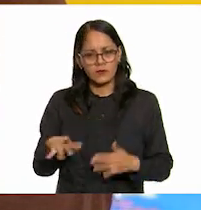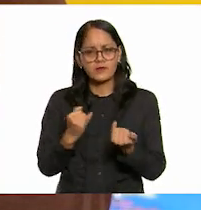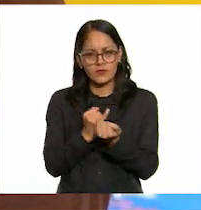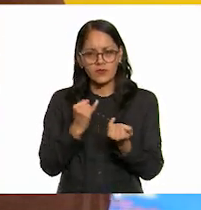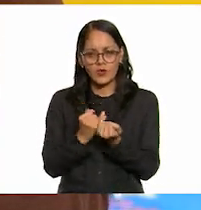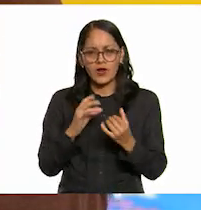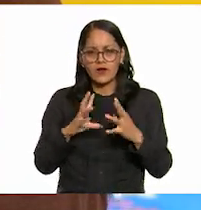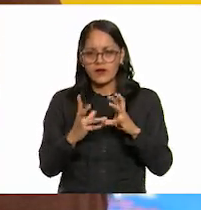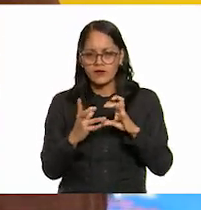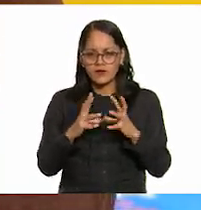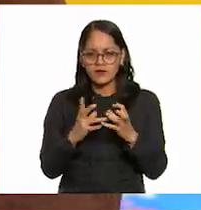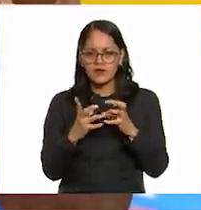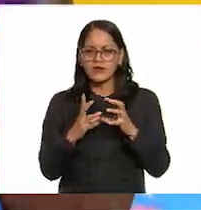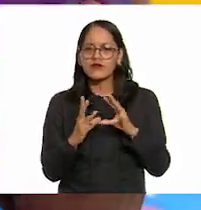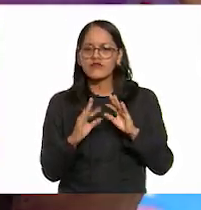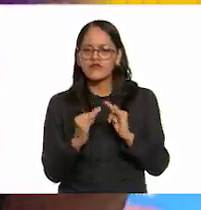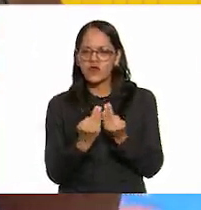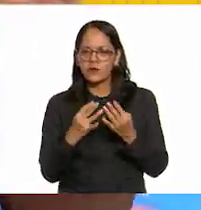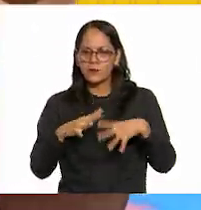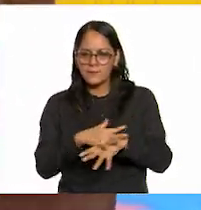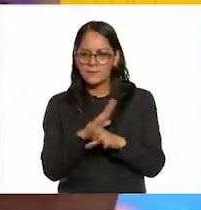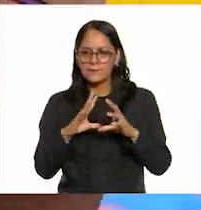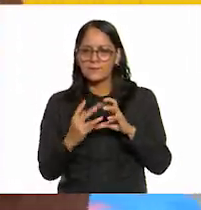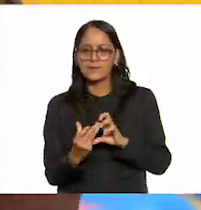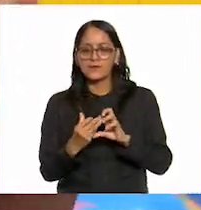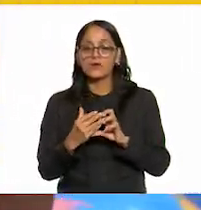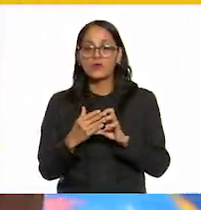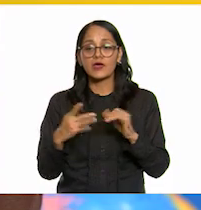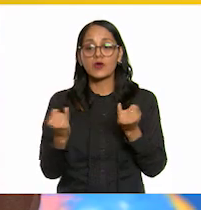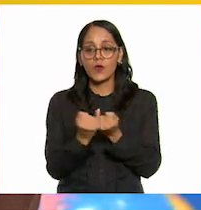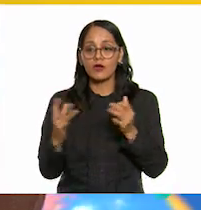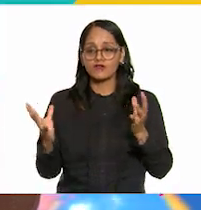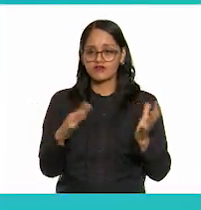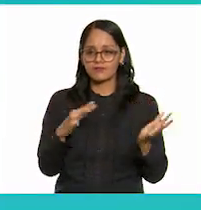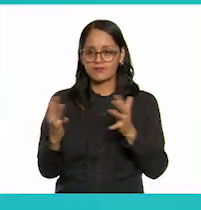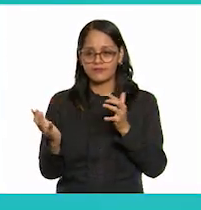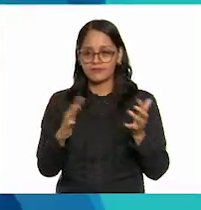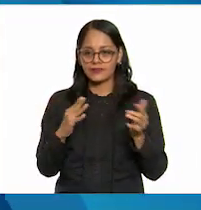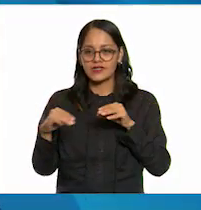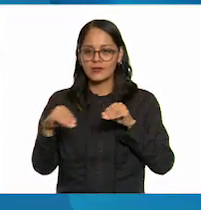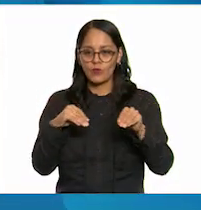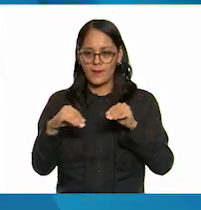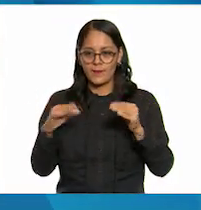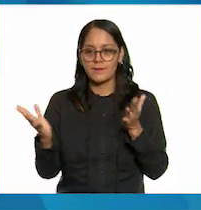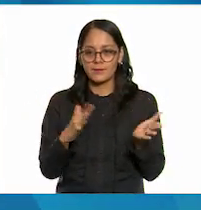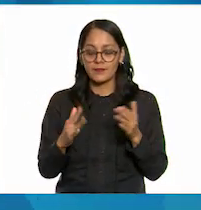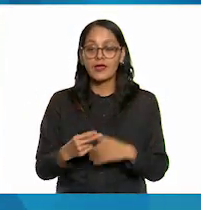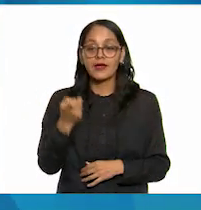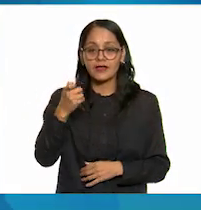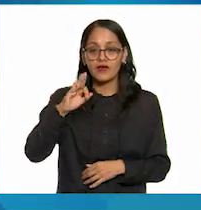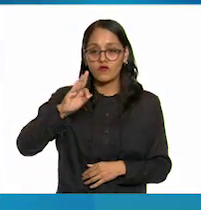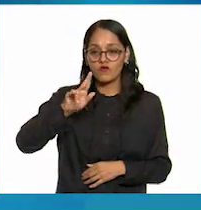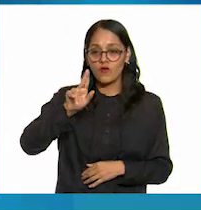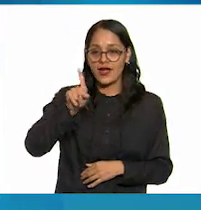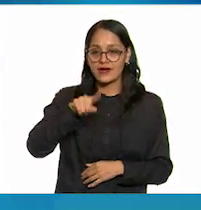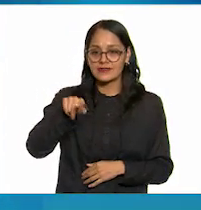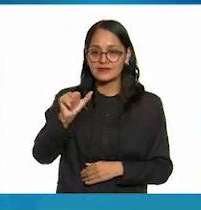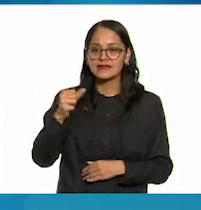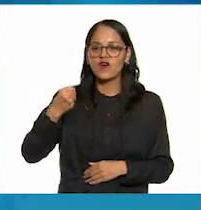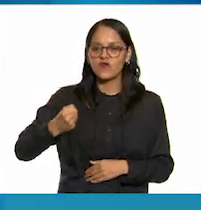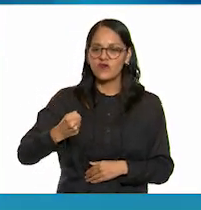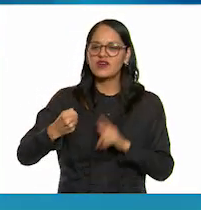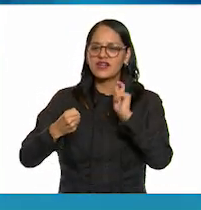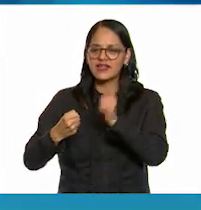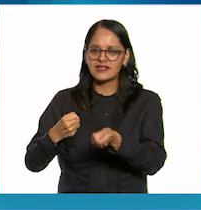que se detenga o se deforme si está en movimiento por eso la fuerza es toda acción